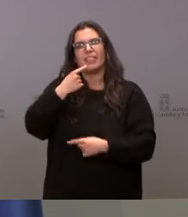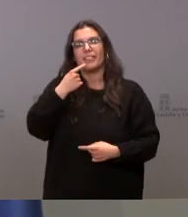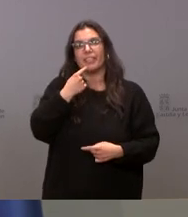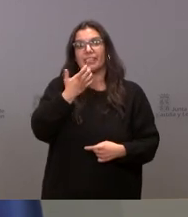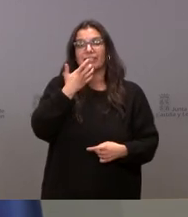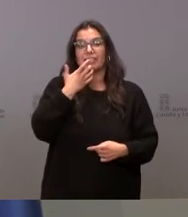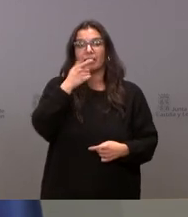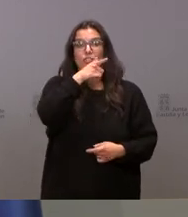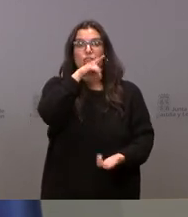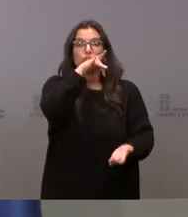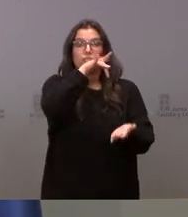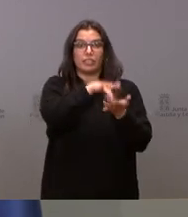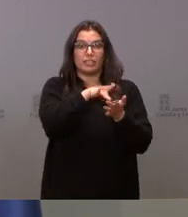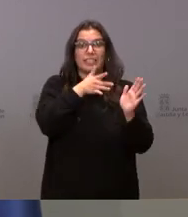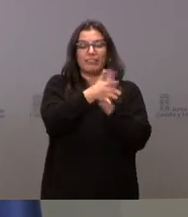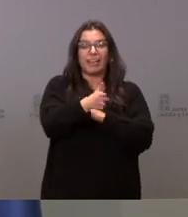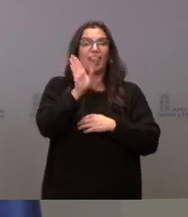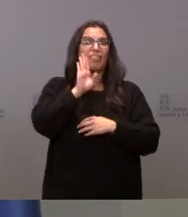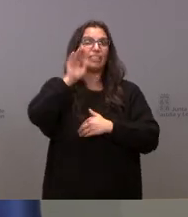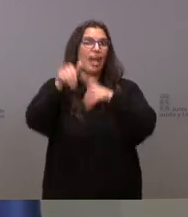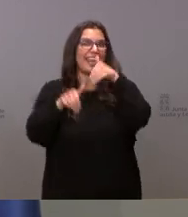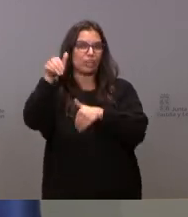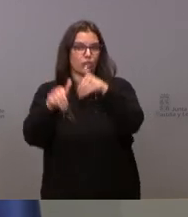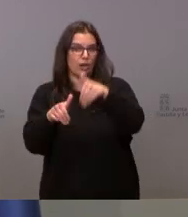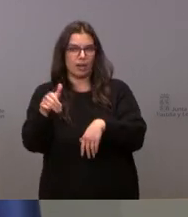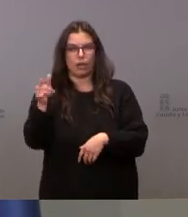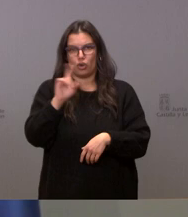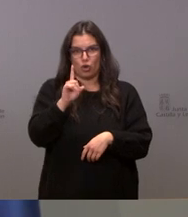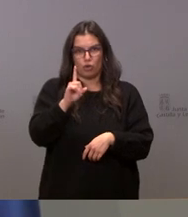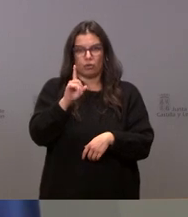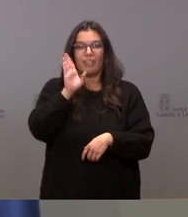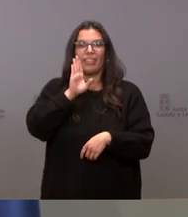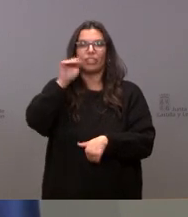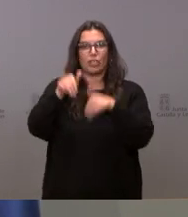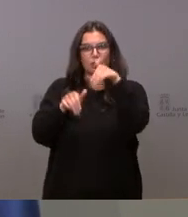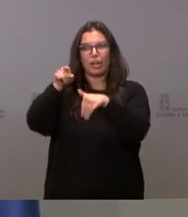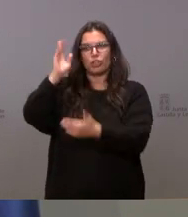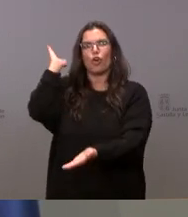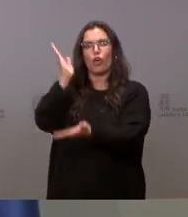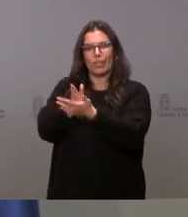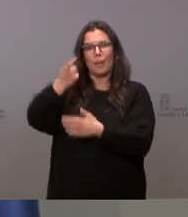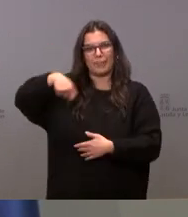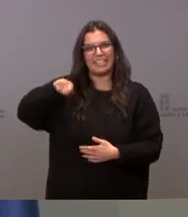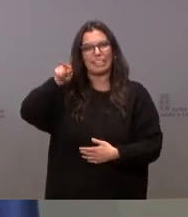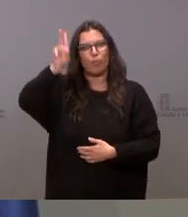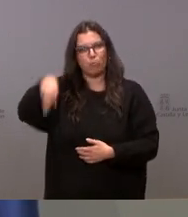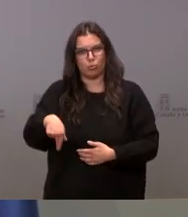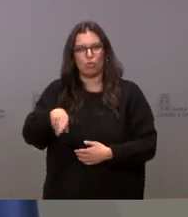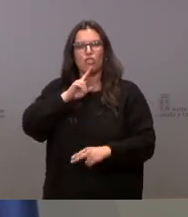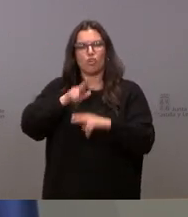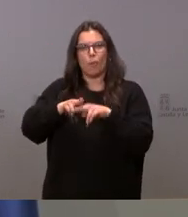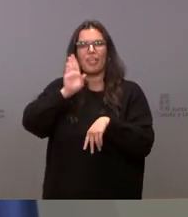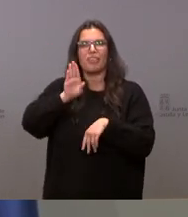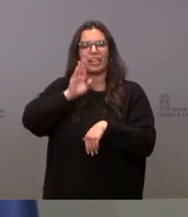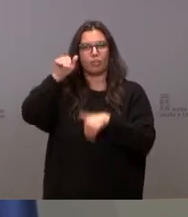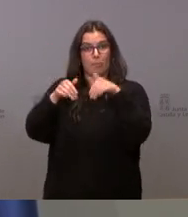se trataba de un delito electoral no, mire el delito electoral es por el que le han condenado al presidente eso es un delito electoral por el que han condenado al presidente